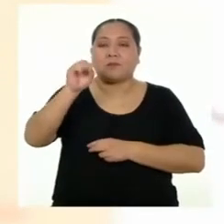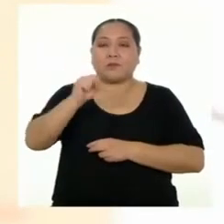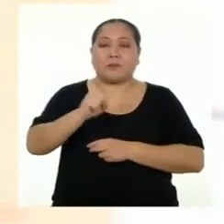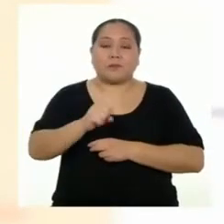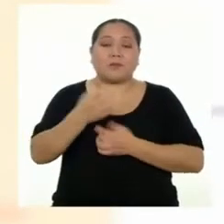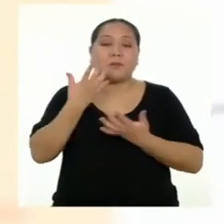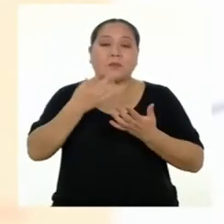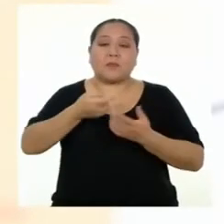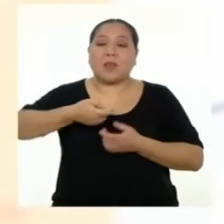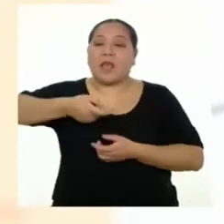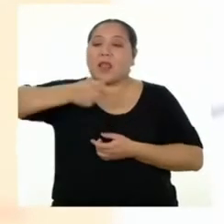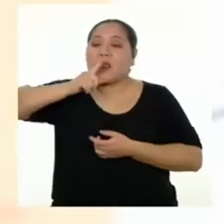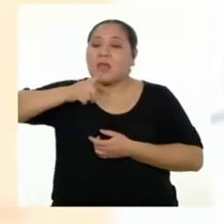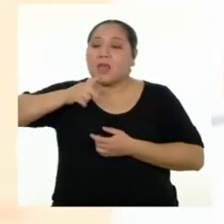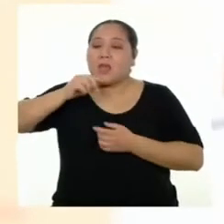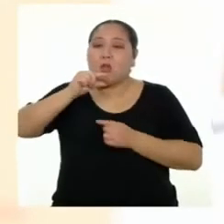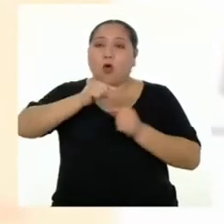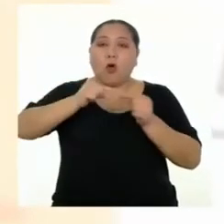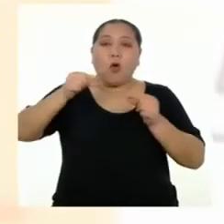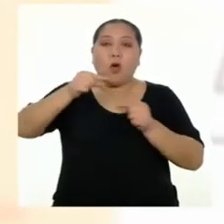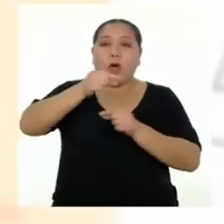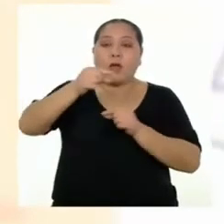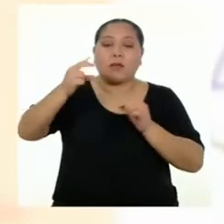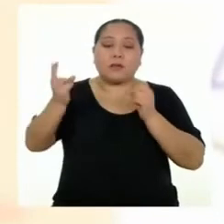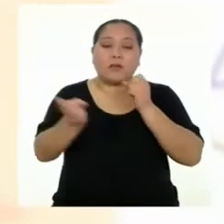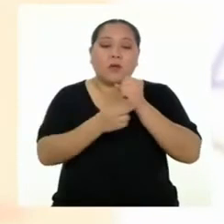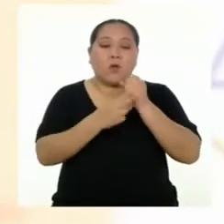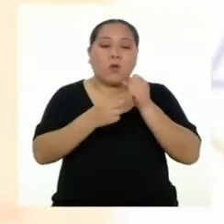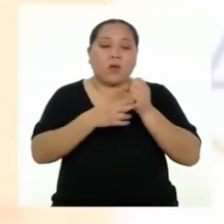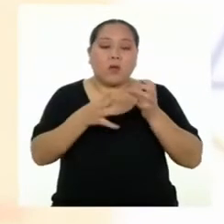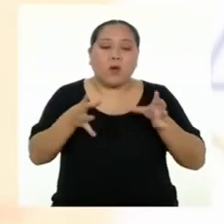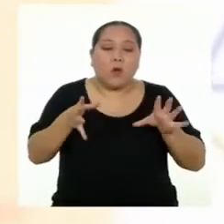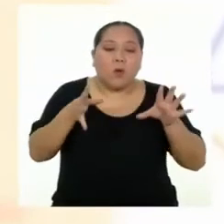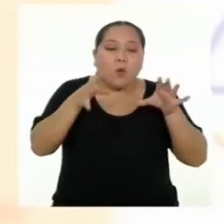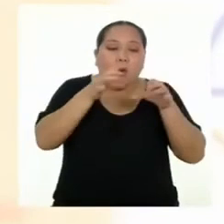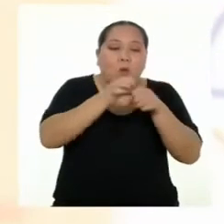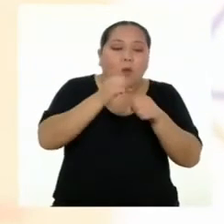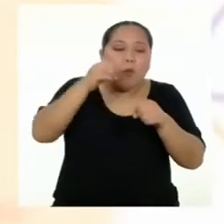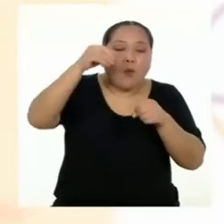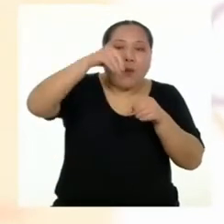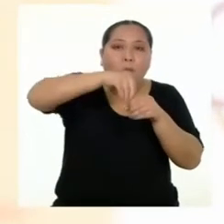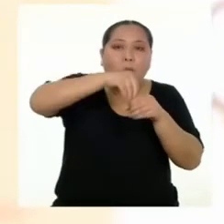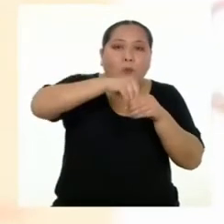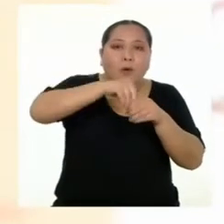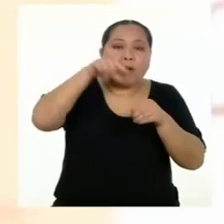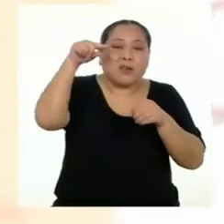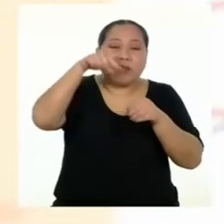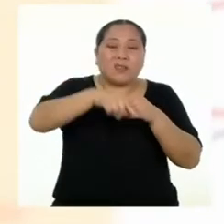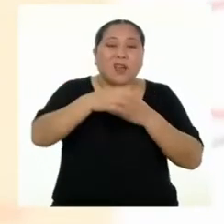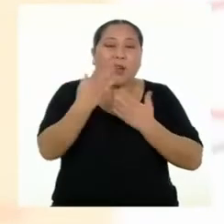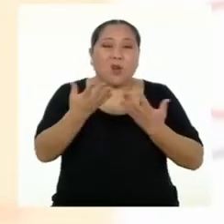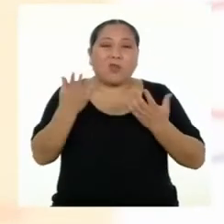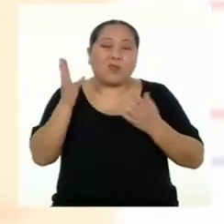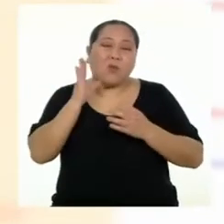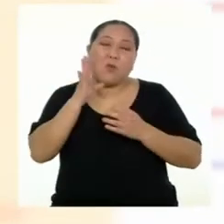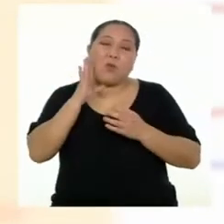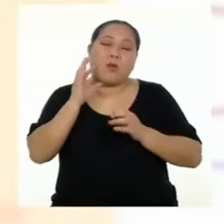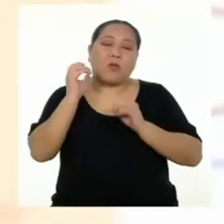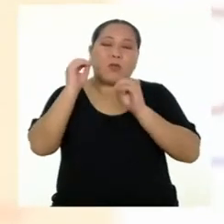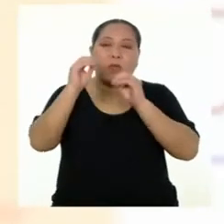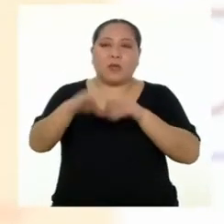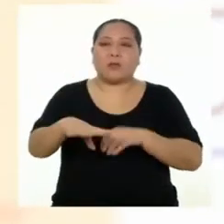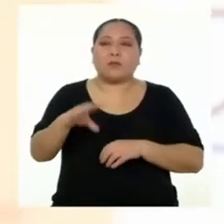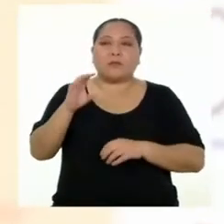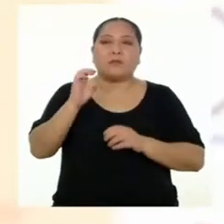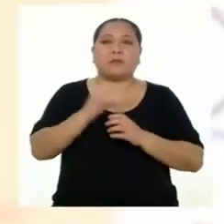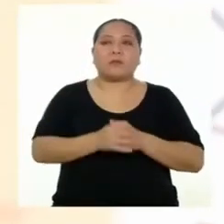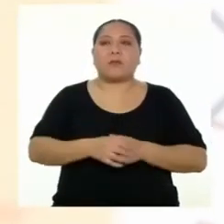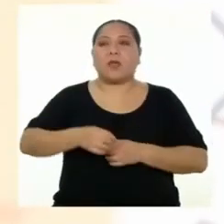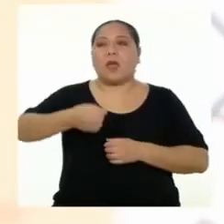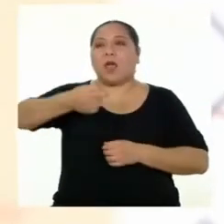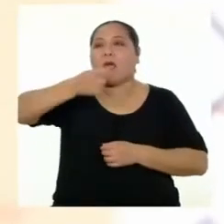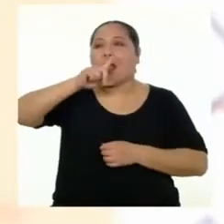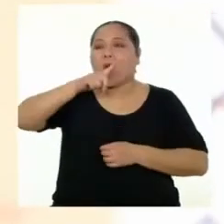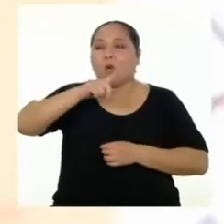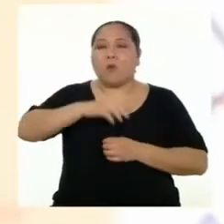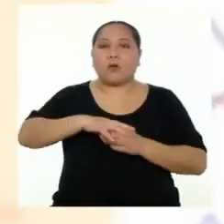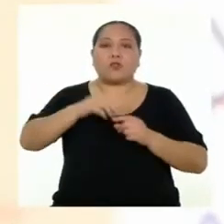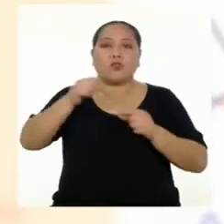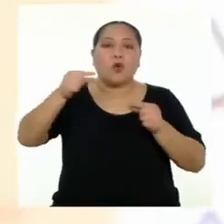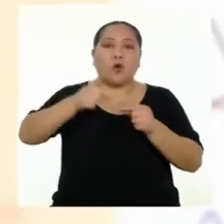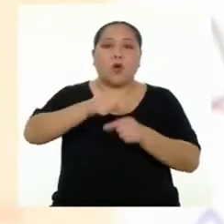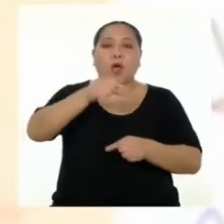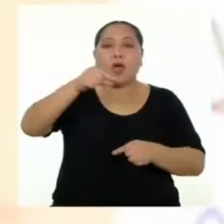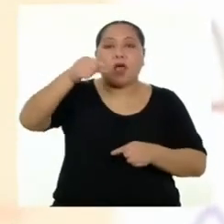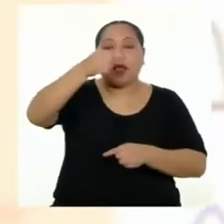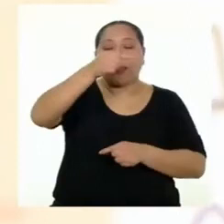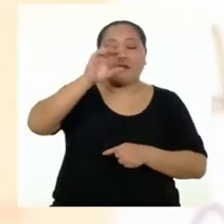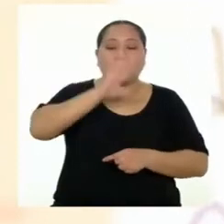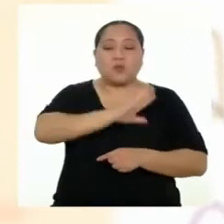o gas se encuentran contenidos en recipientes o depósitos que van a ser desechados. Así como los líquidos o gases que